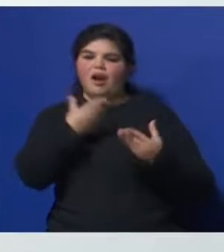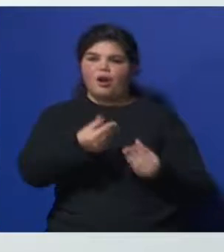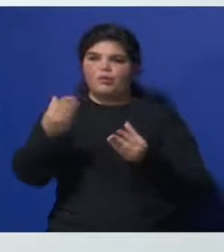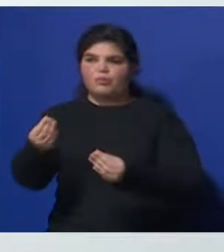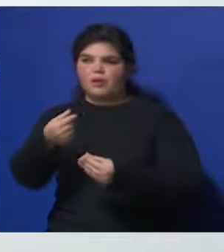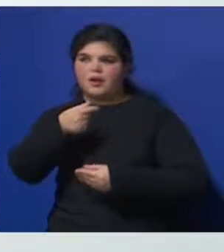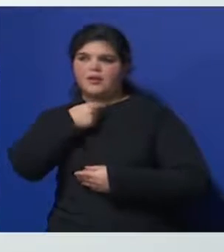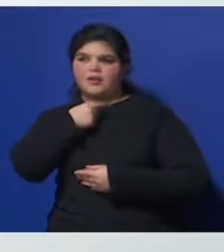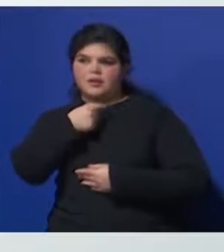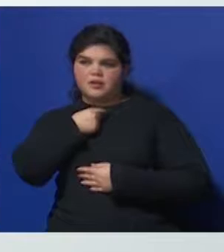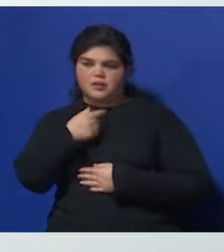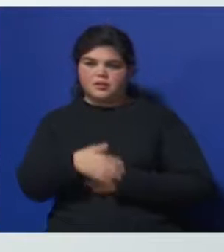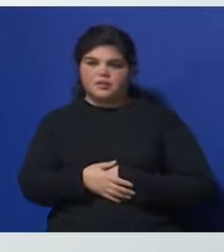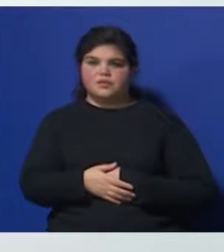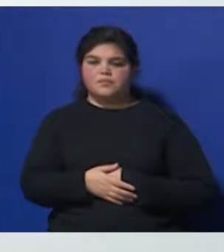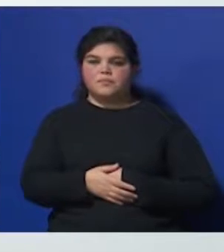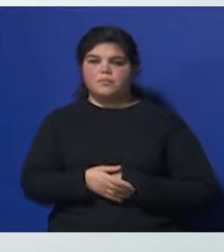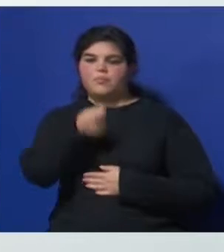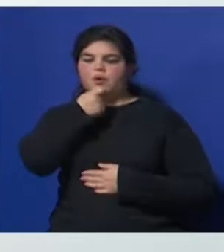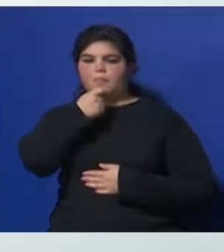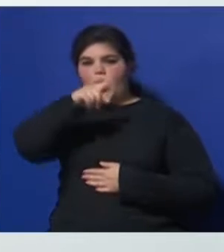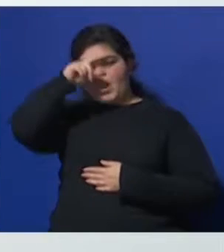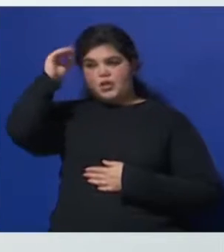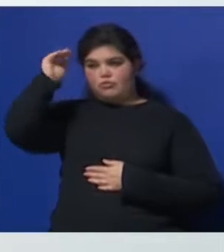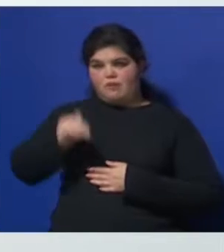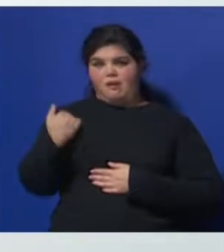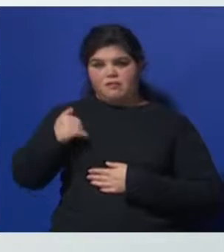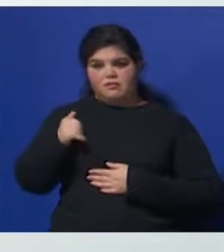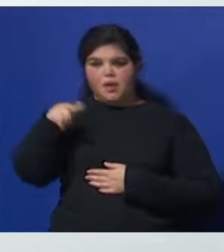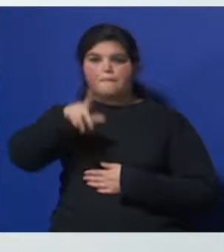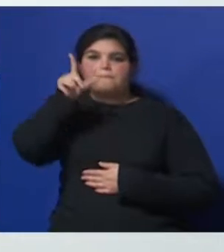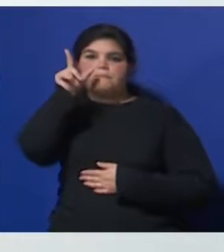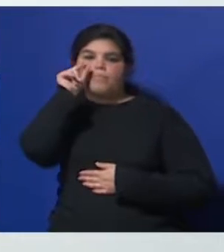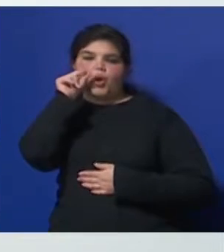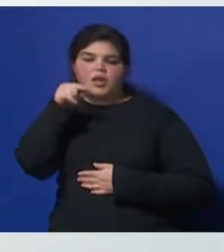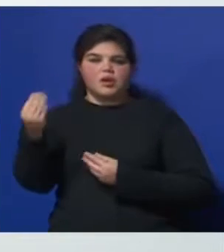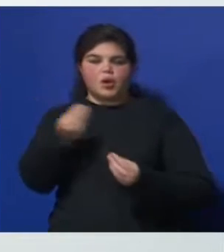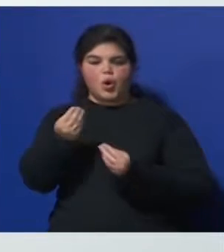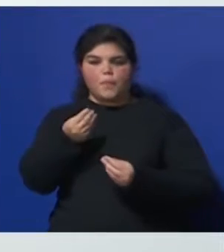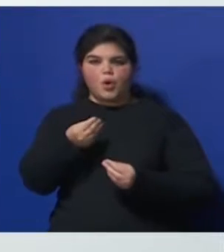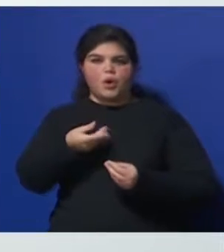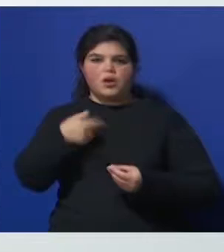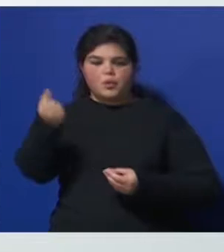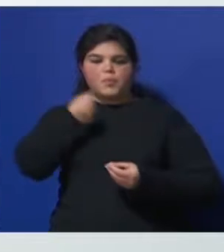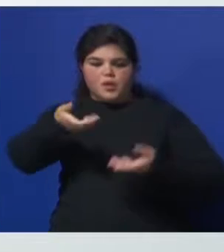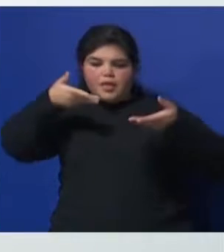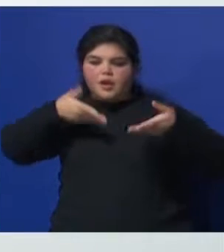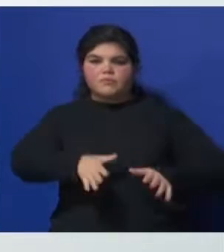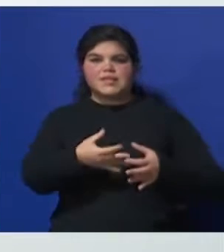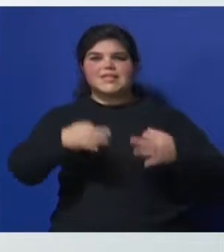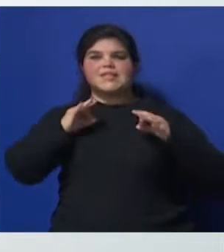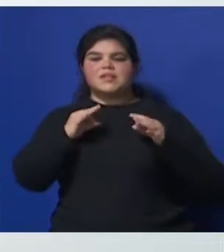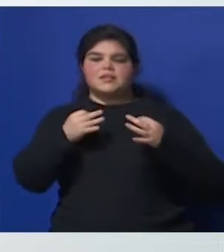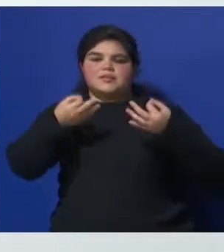que es A nivel nacional La política nacional Es la maternidad segura Y centrada en la familia Un lindo